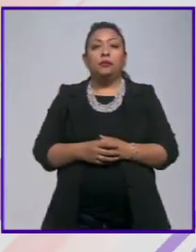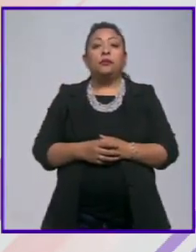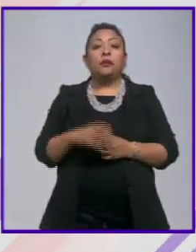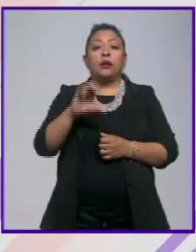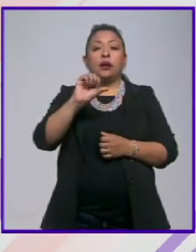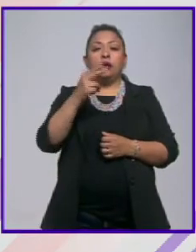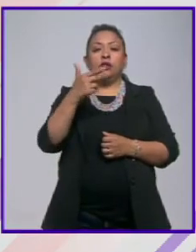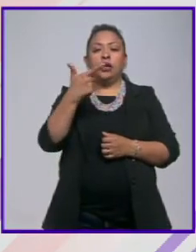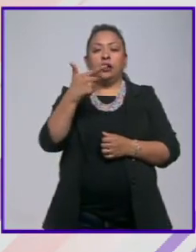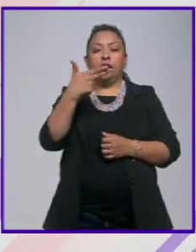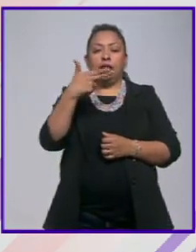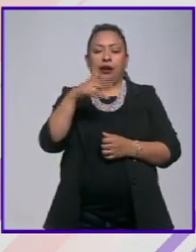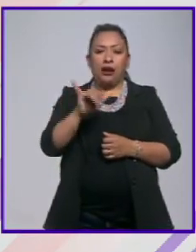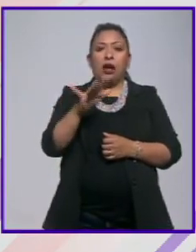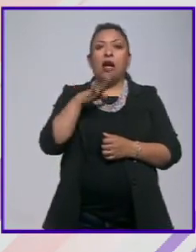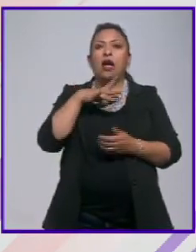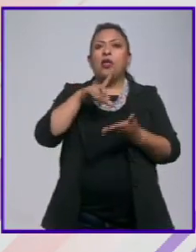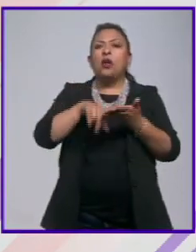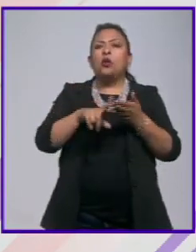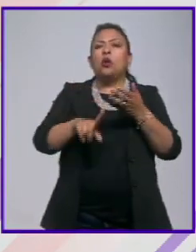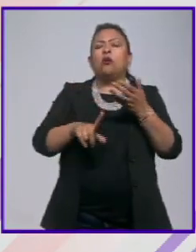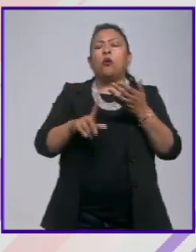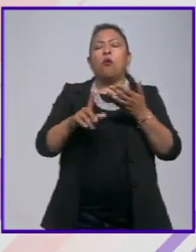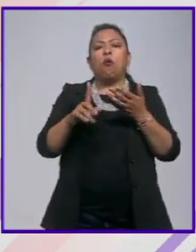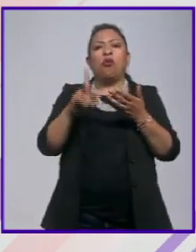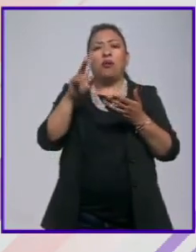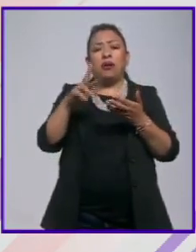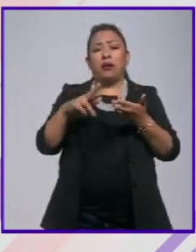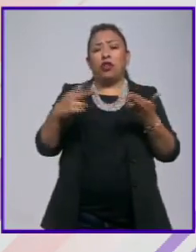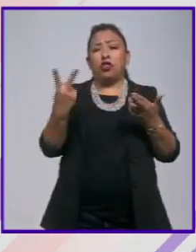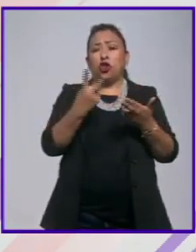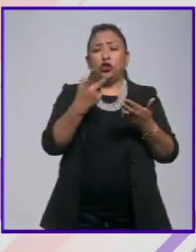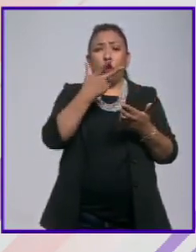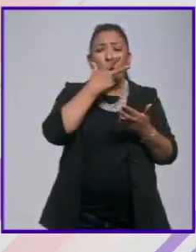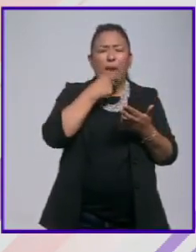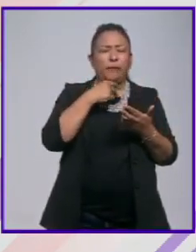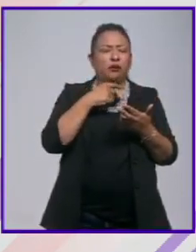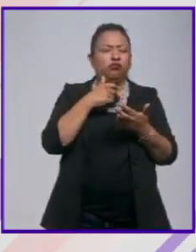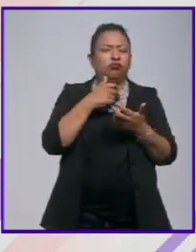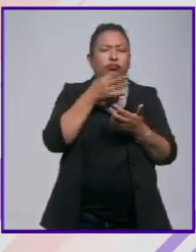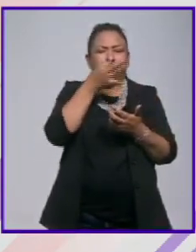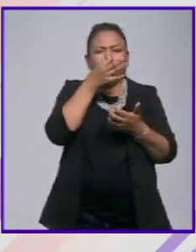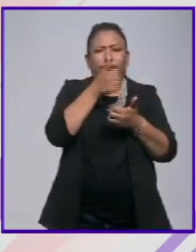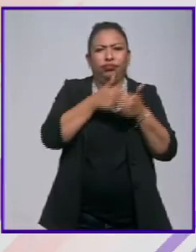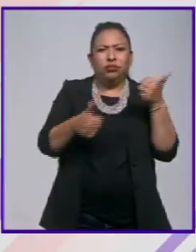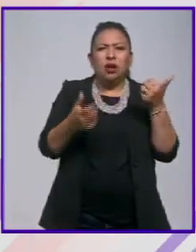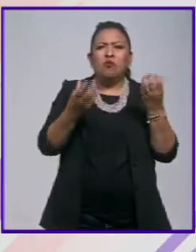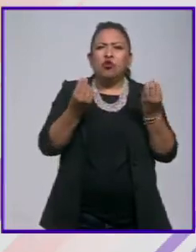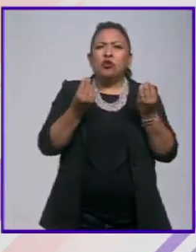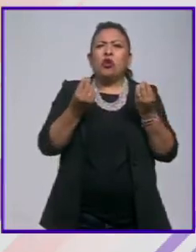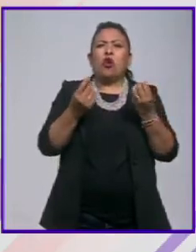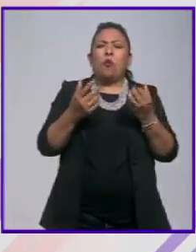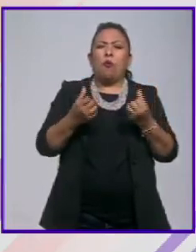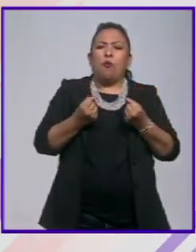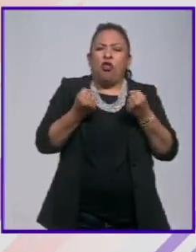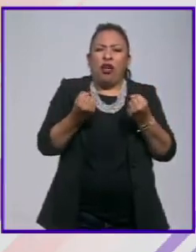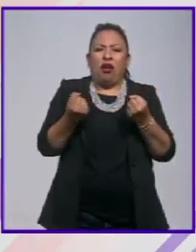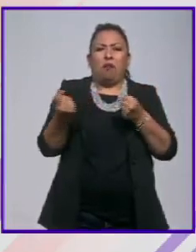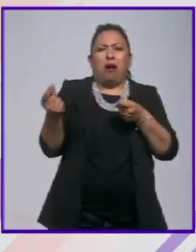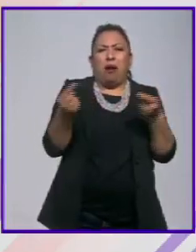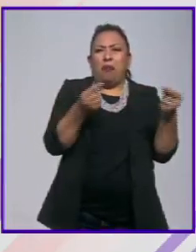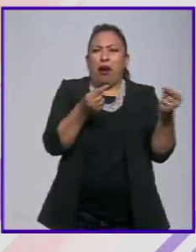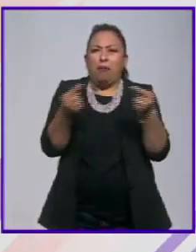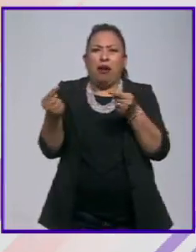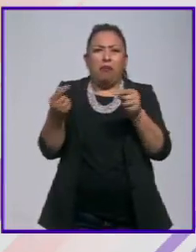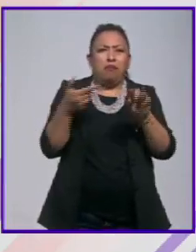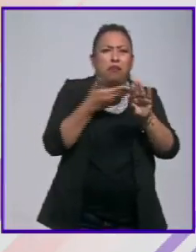shangai es una obra que aborda la agonía de una relación de pareja entre dos hombres que se encuentran en un constante juego de poder en el que se